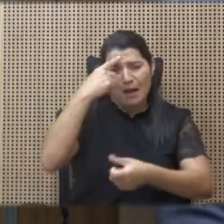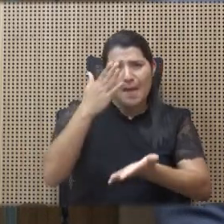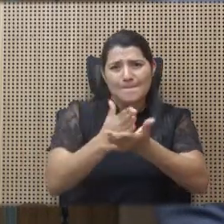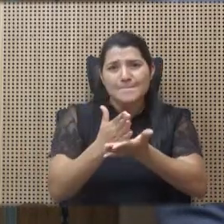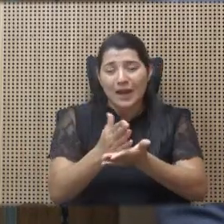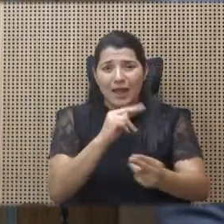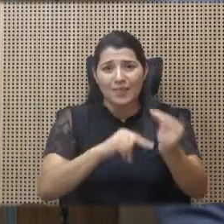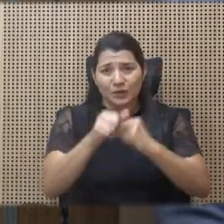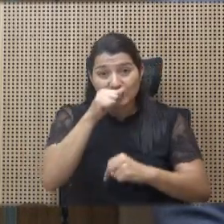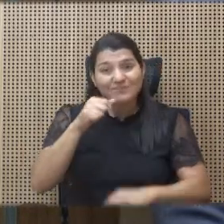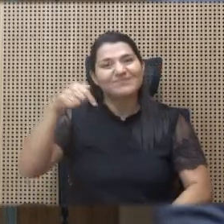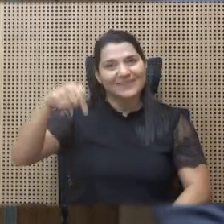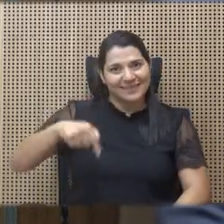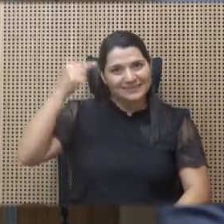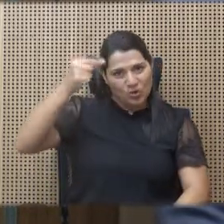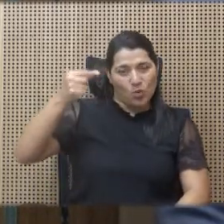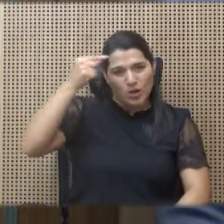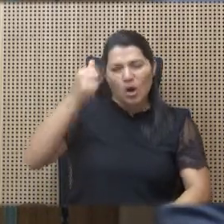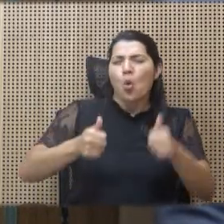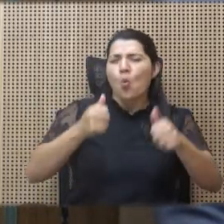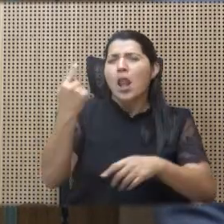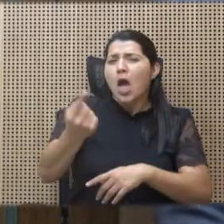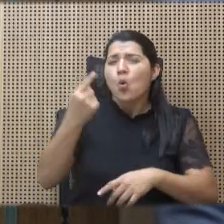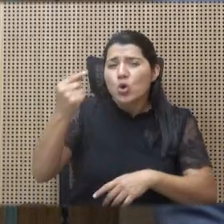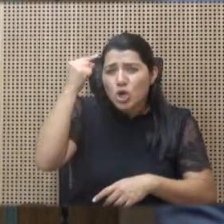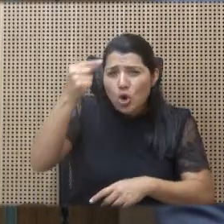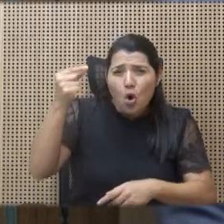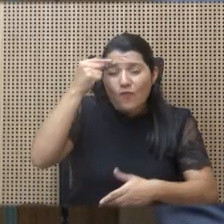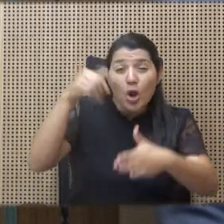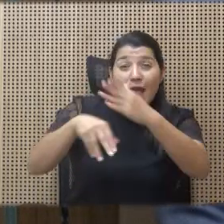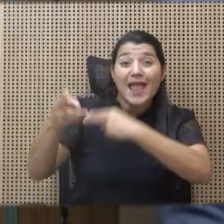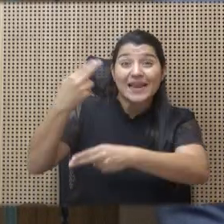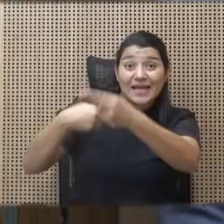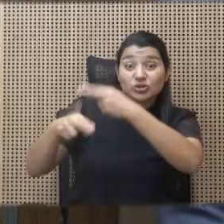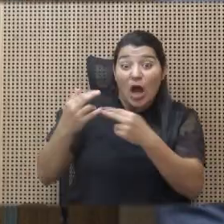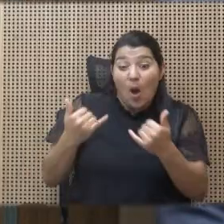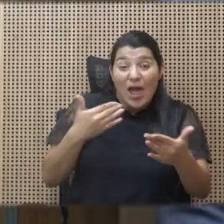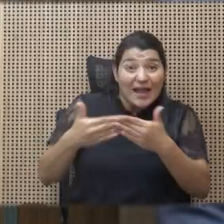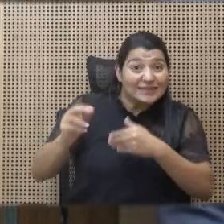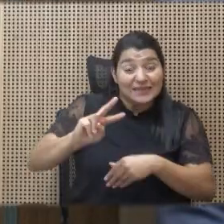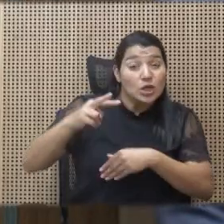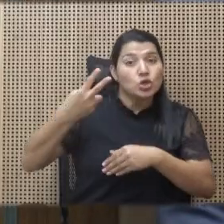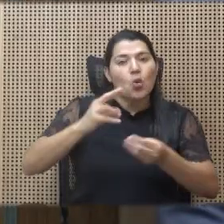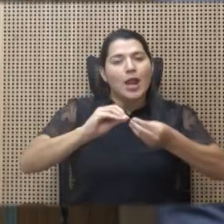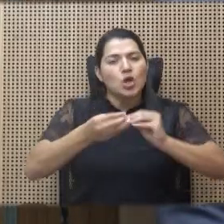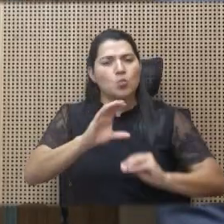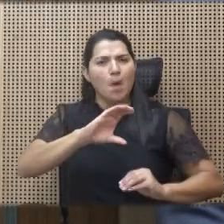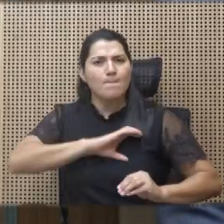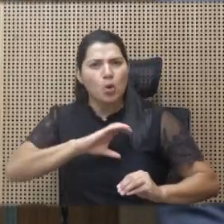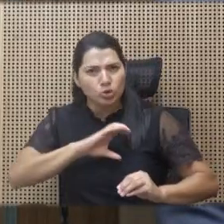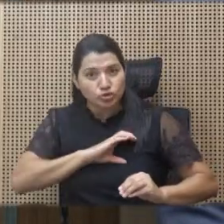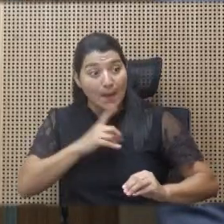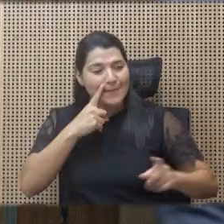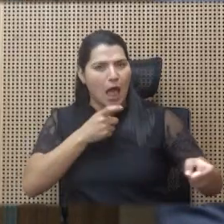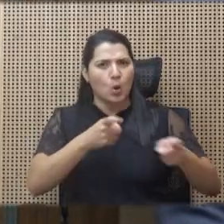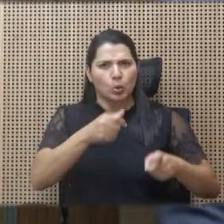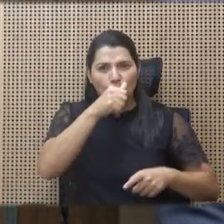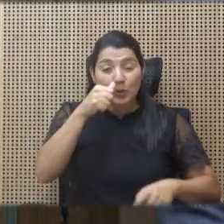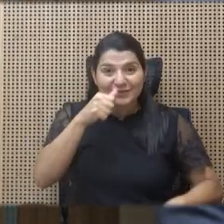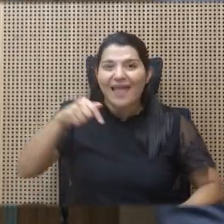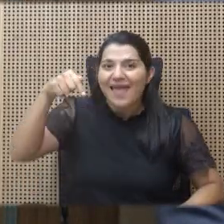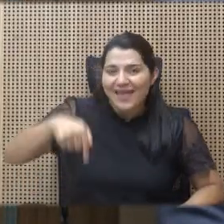Este. ¿Cuál es el único gobierno de la historia que casi ha duplicado los efectivos de la policía de control de drogas?